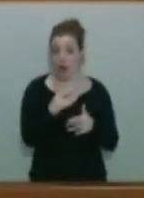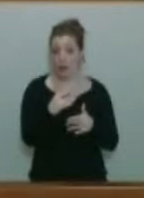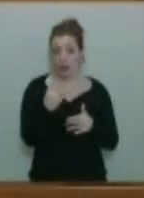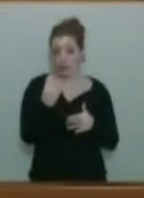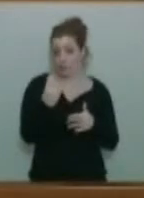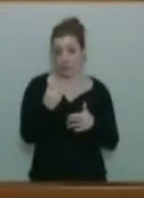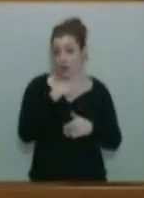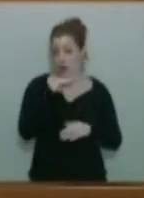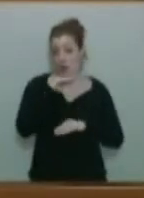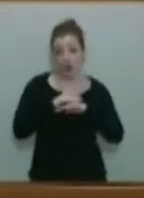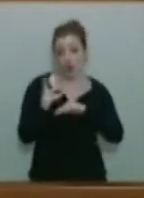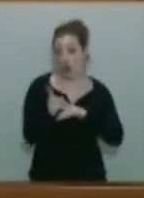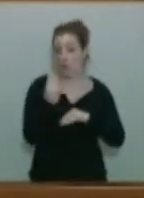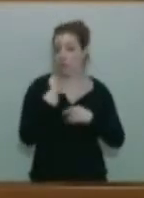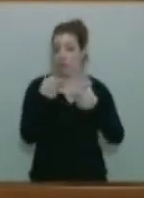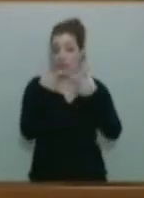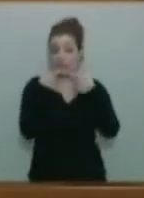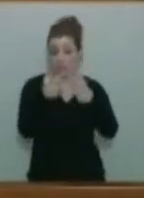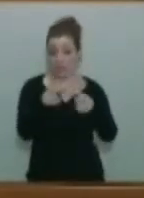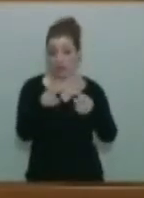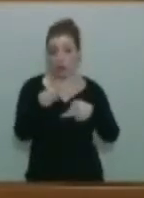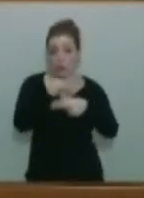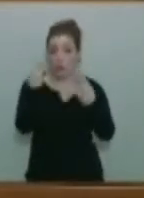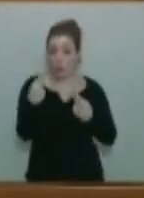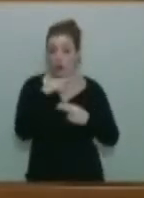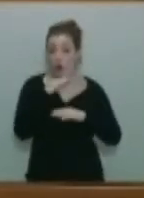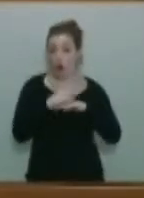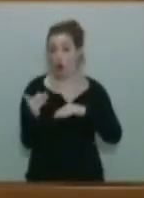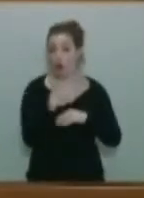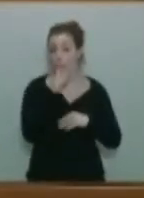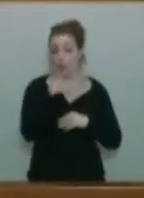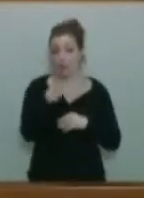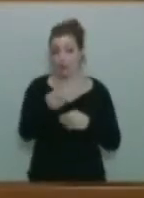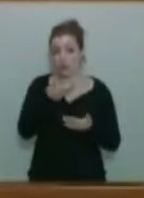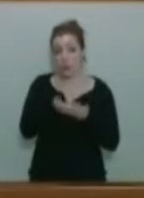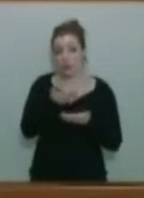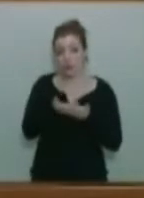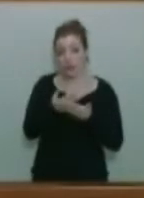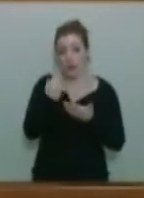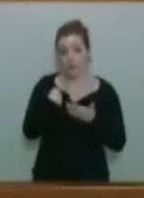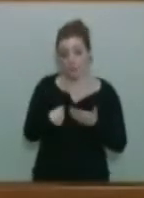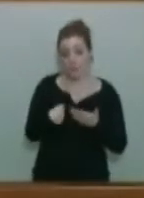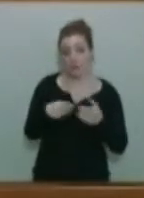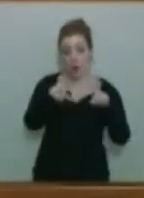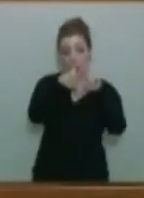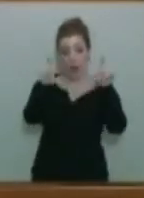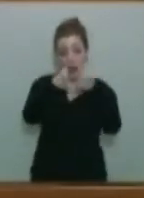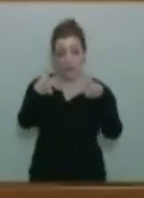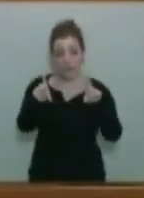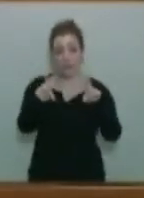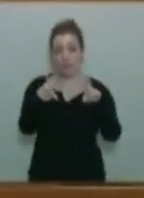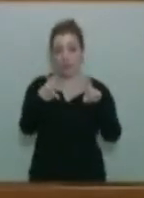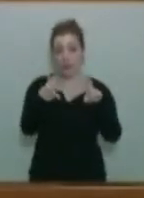función desde el punto de vista del servicio público, que es lo que garantiza, que es, digamos, lo que justifica la presencia de cualquier ente, organismo,